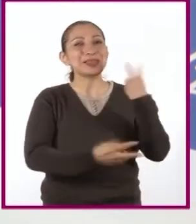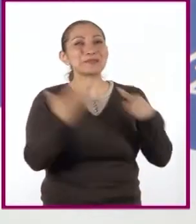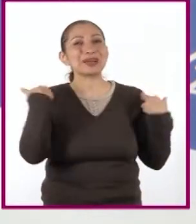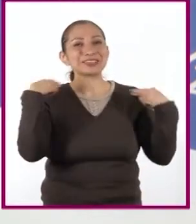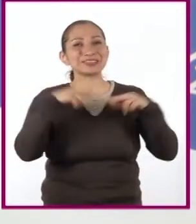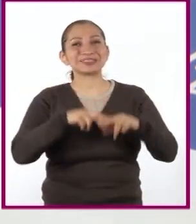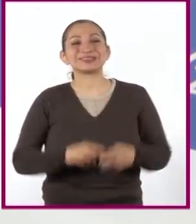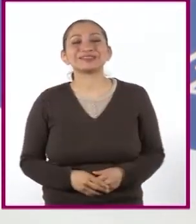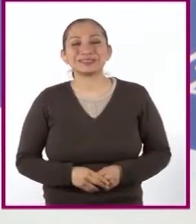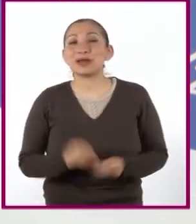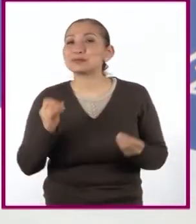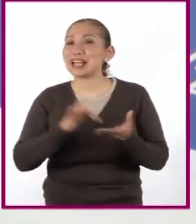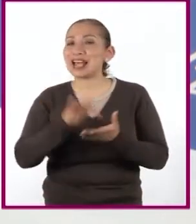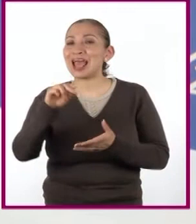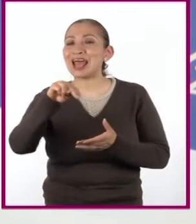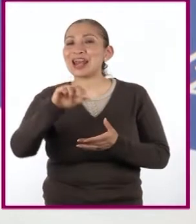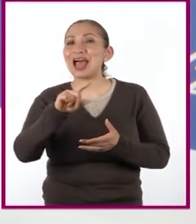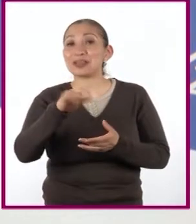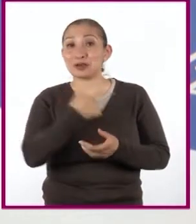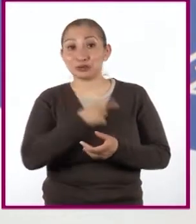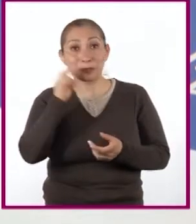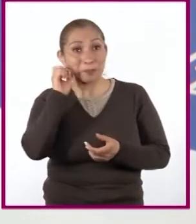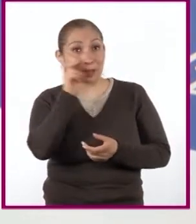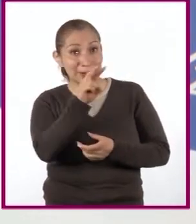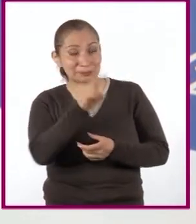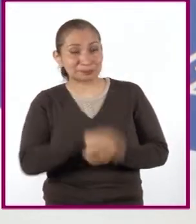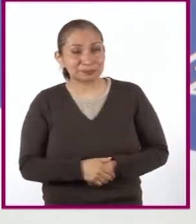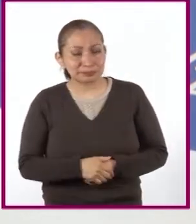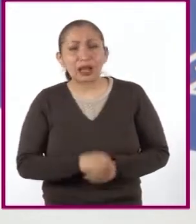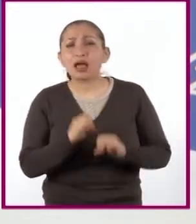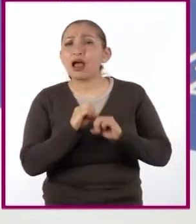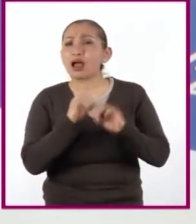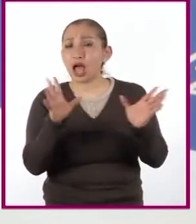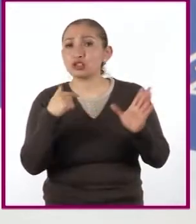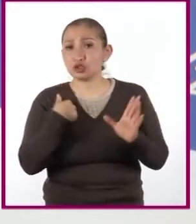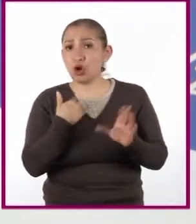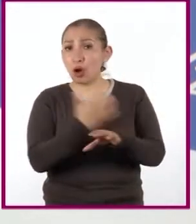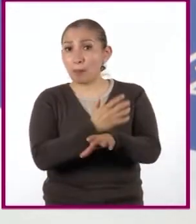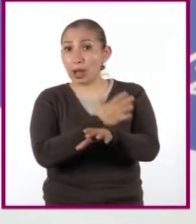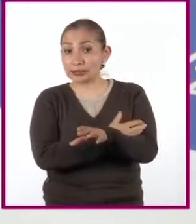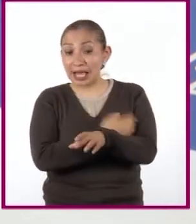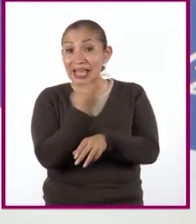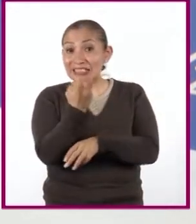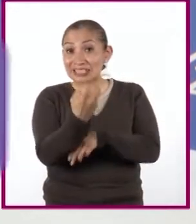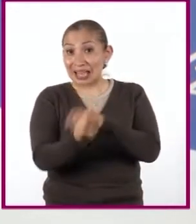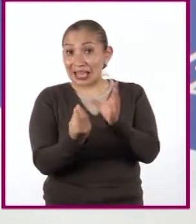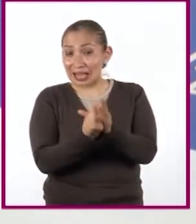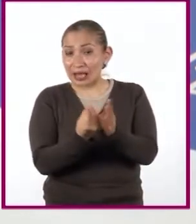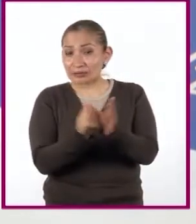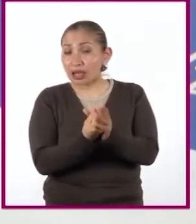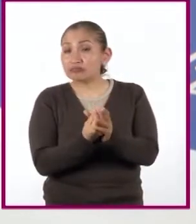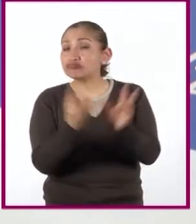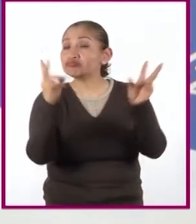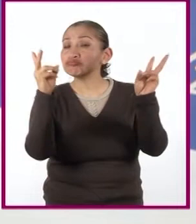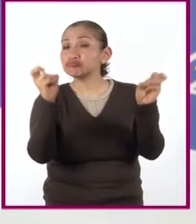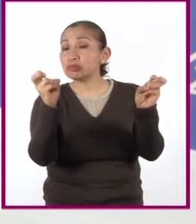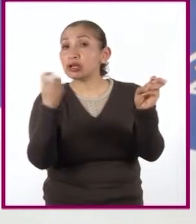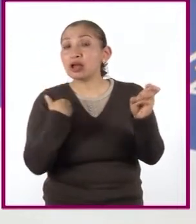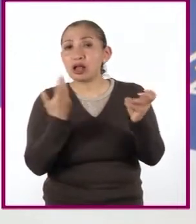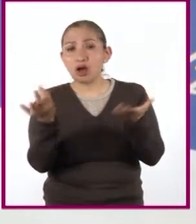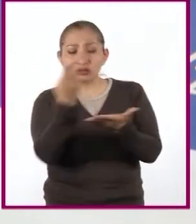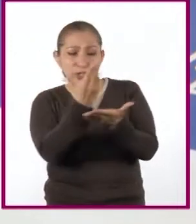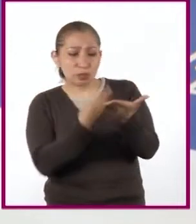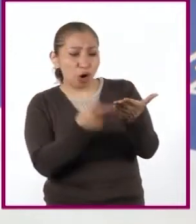maestro Antonio. Muchas gracias, Nadia. Qué gusto verlos. En efecto, voy a acompañarlos durante la sesión, la cual titulé Los